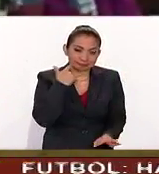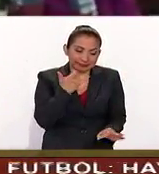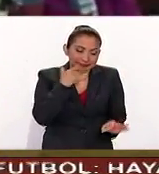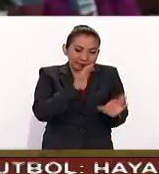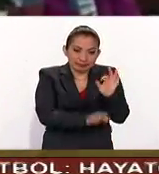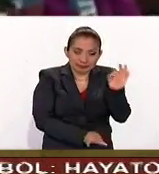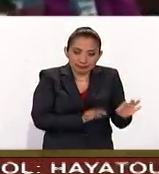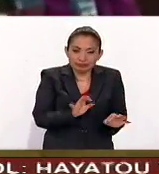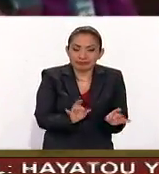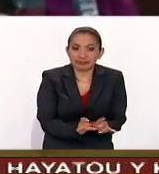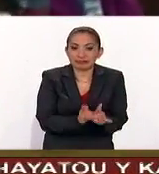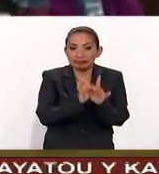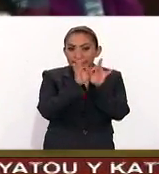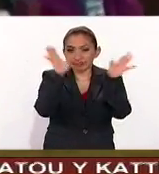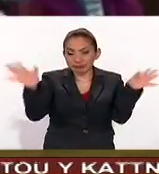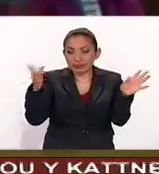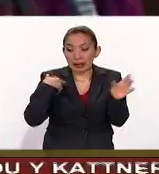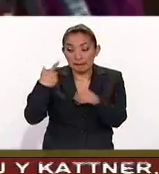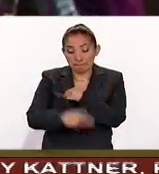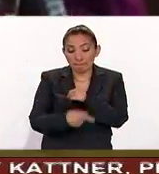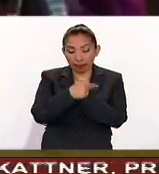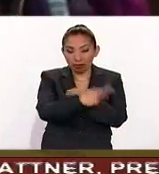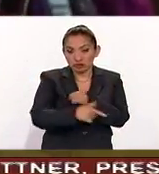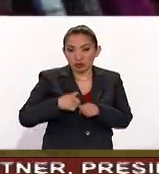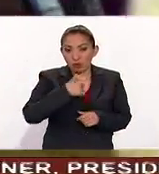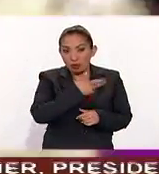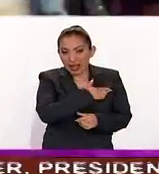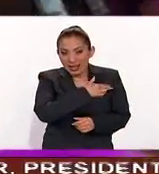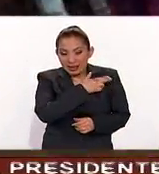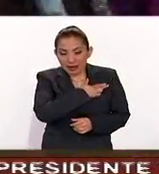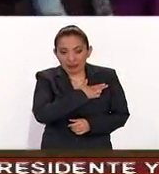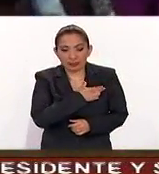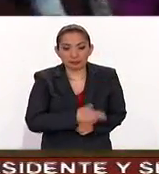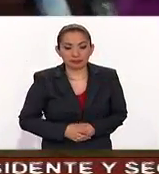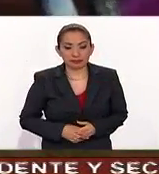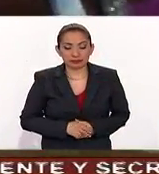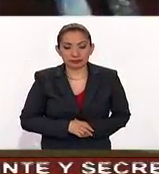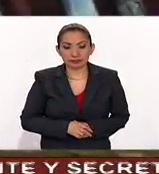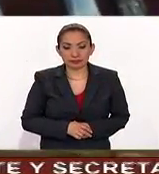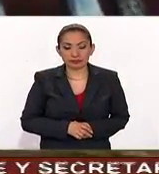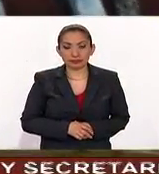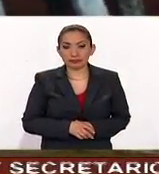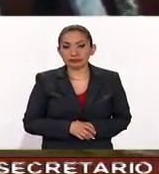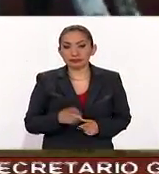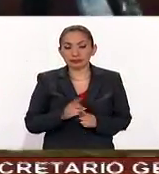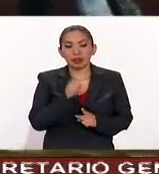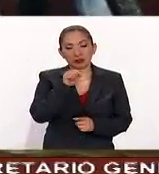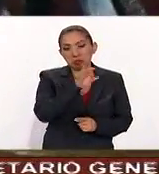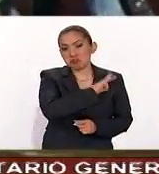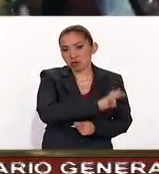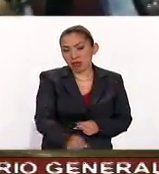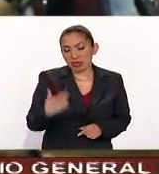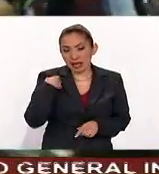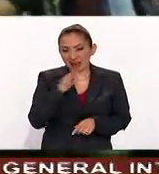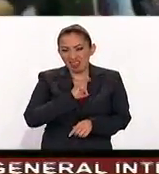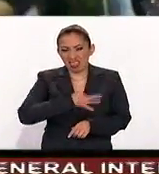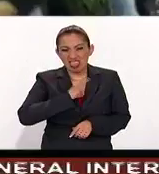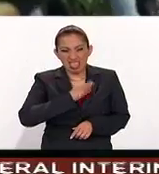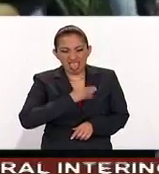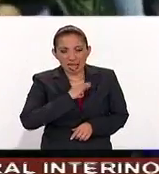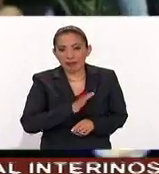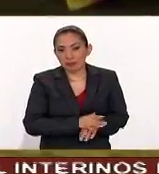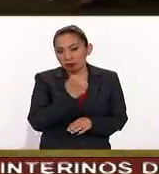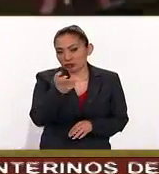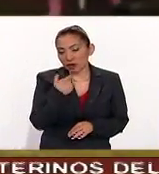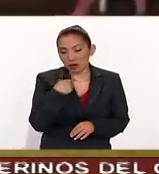por la peligrosidad de esta situación en la cual se pudiera infectar y por eso